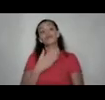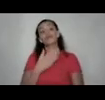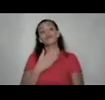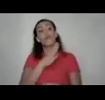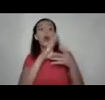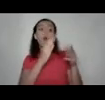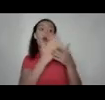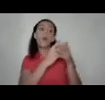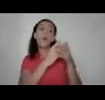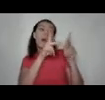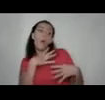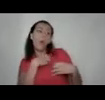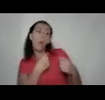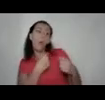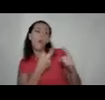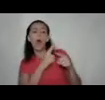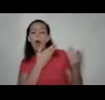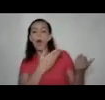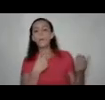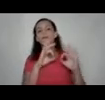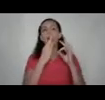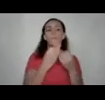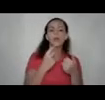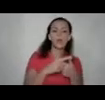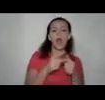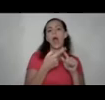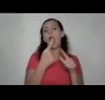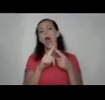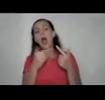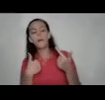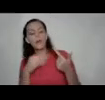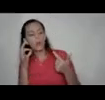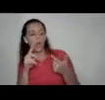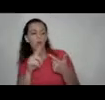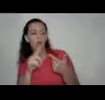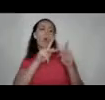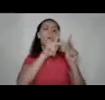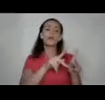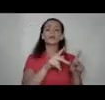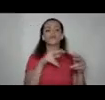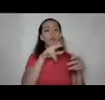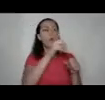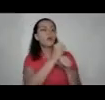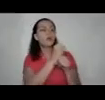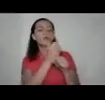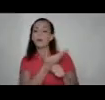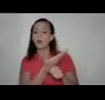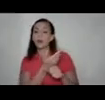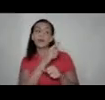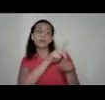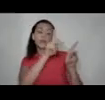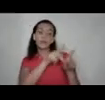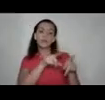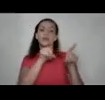contarle a alguna persona de confianza de mi familia, algún amigo o amiga, alguna persona colega del trabajo y esa